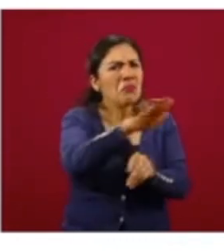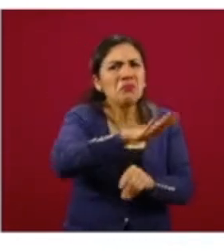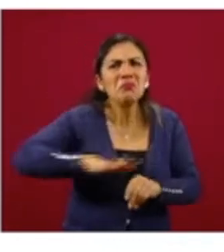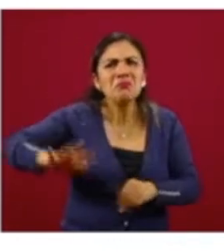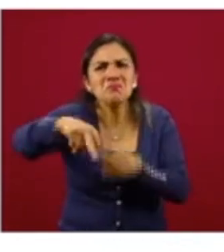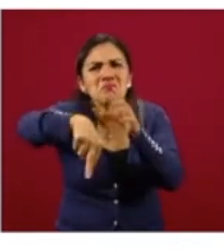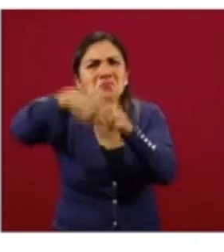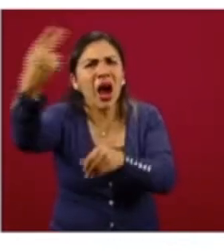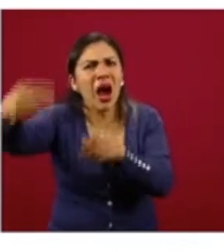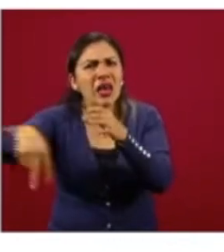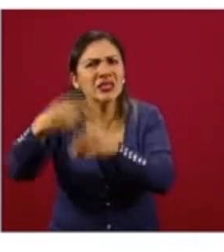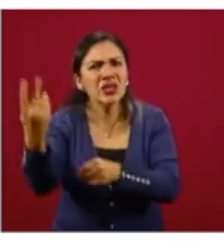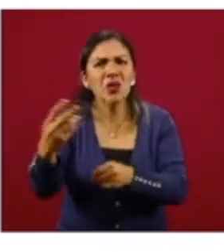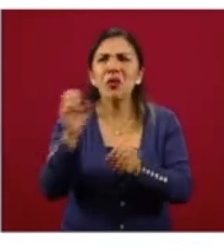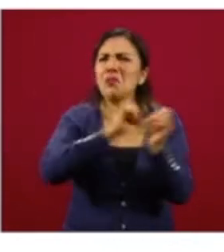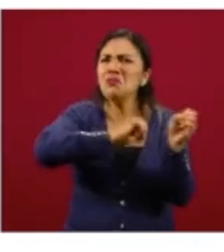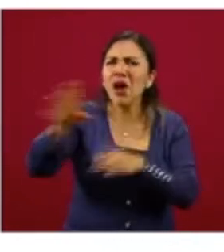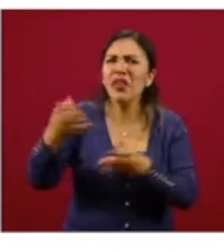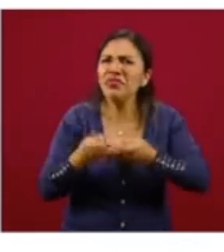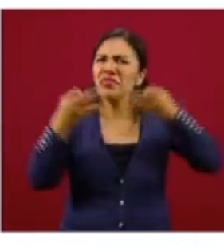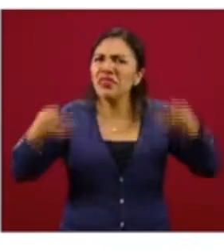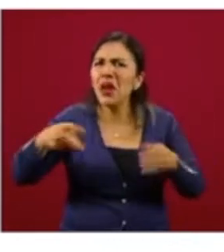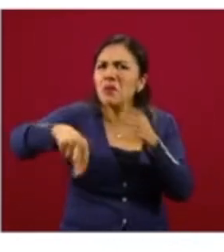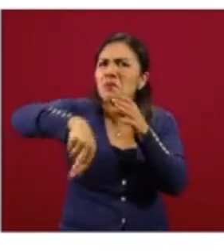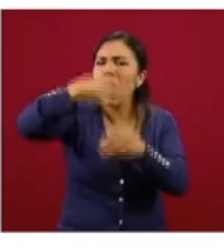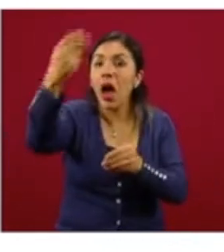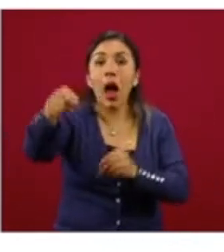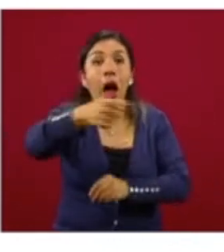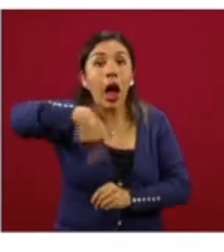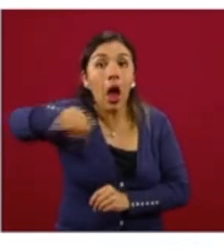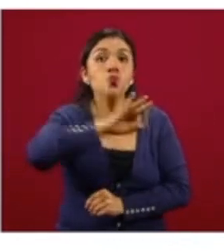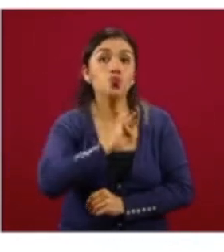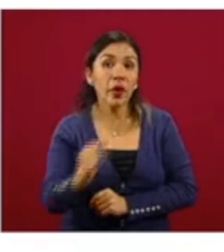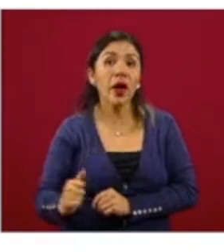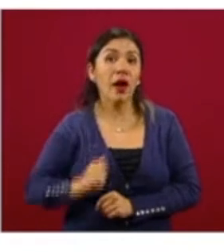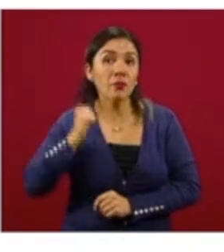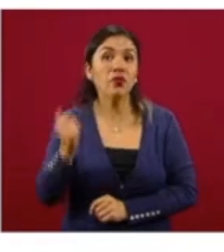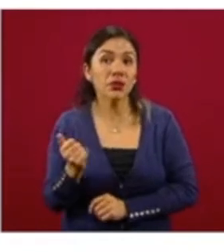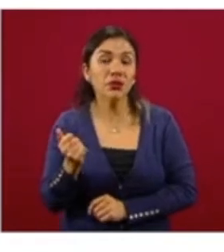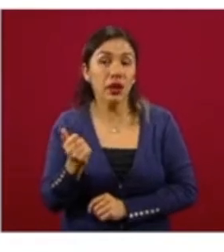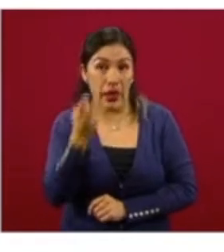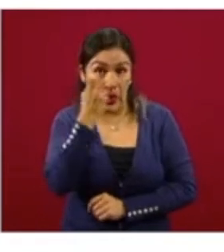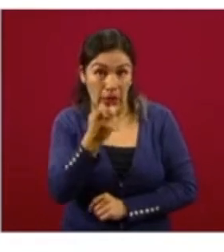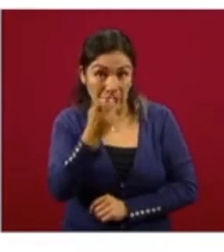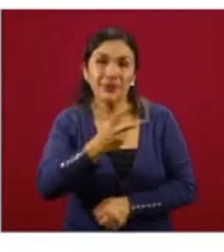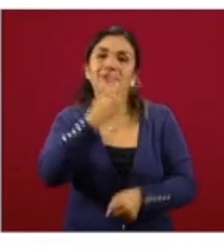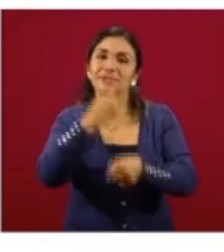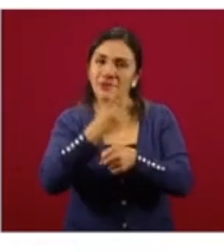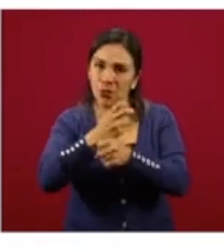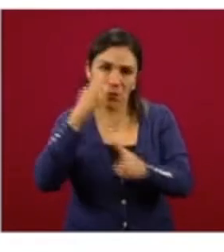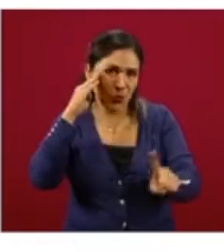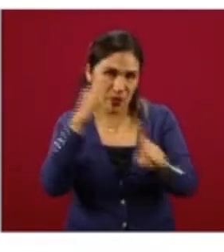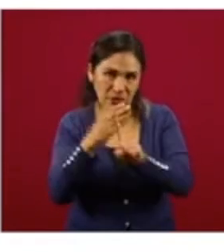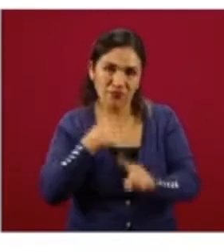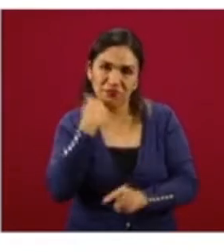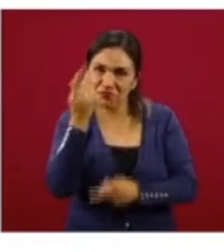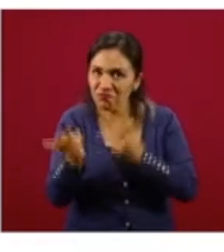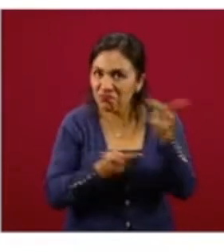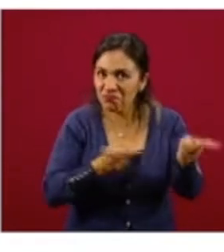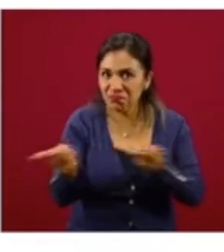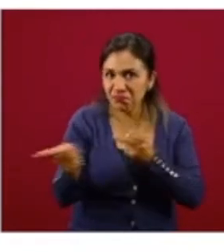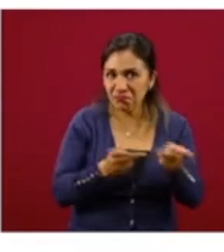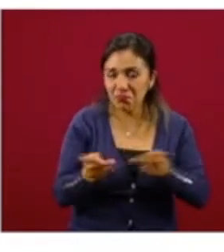ciudades, mucho lote baldío que bien pudiera ser aprovechado. Y esta es nuestra segunda estrategia,